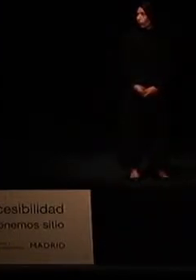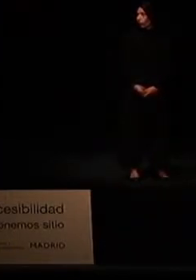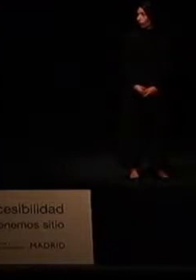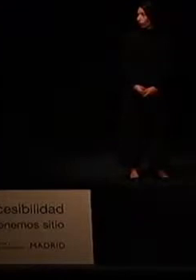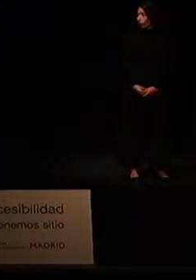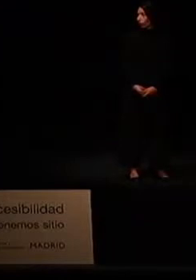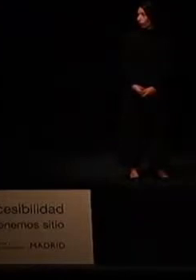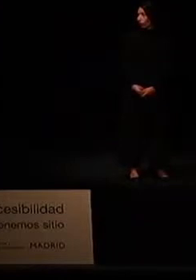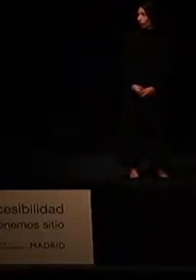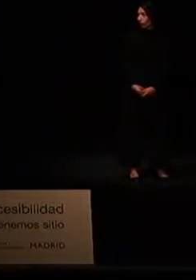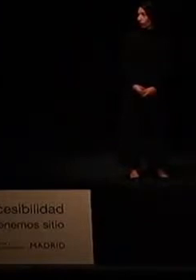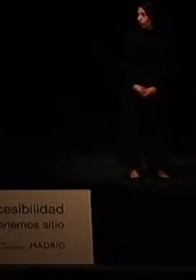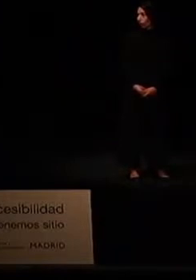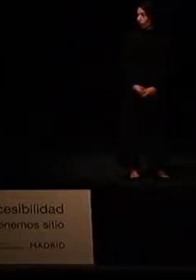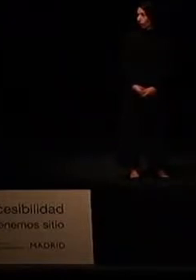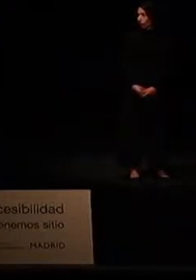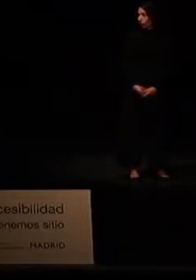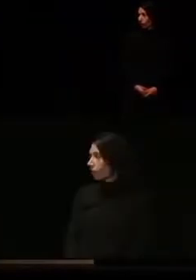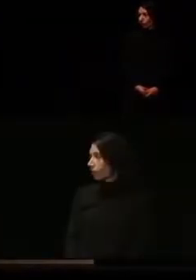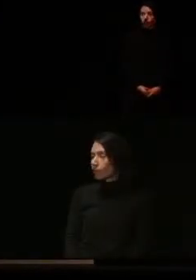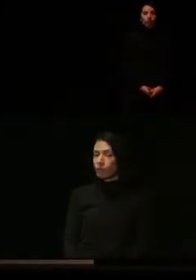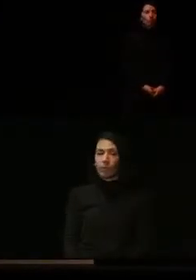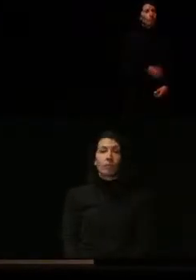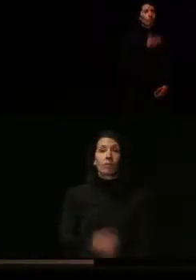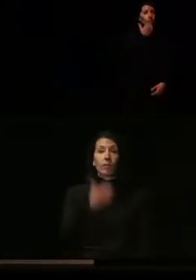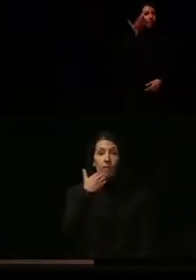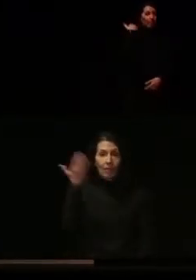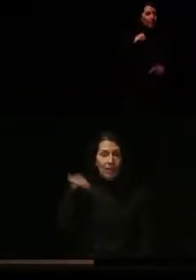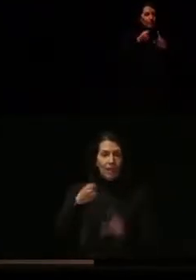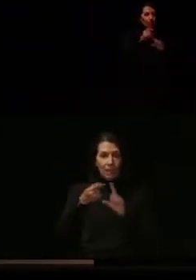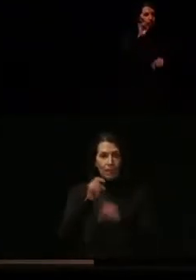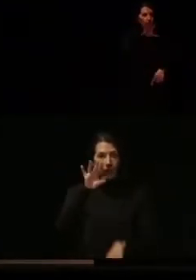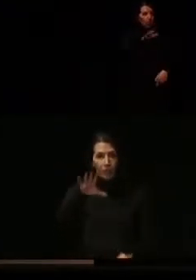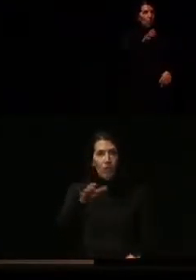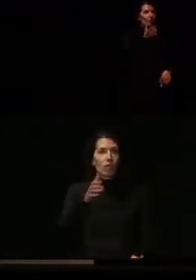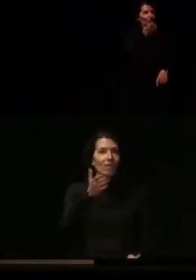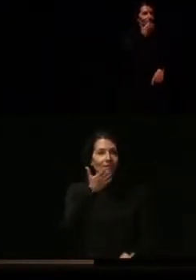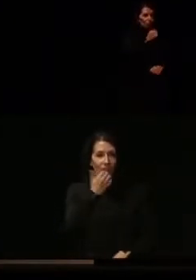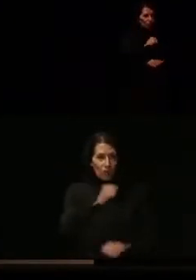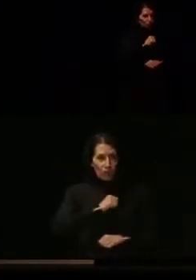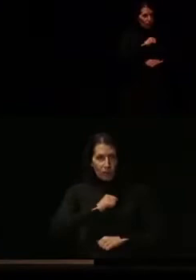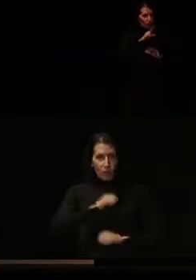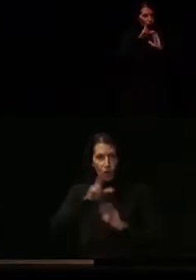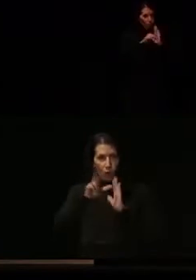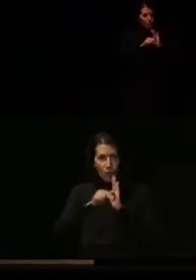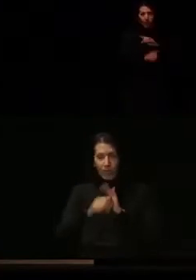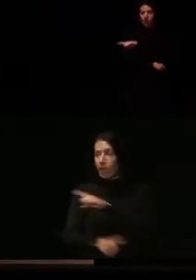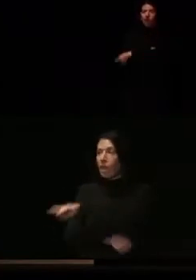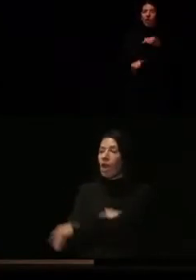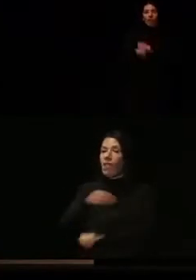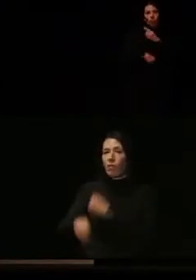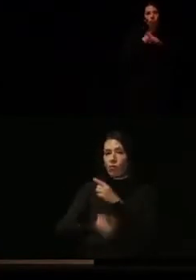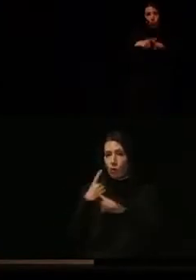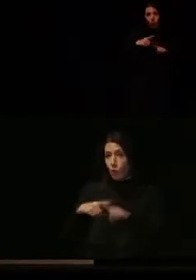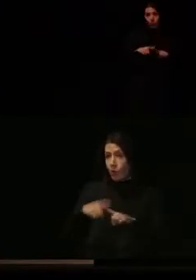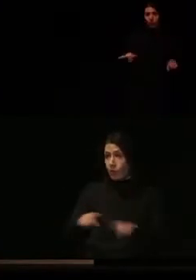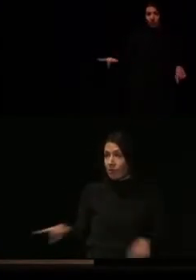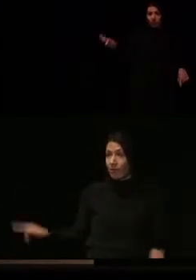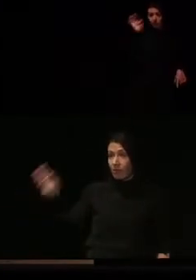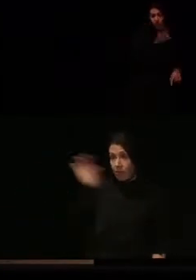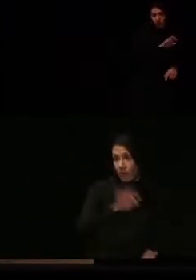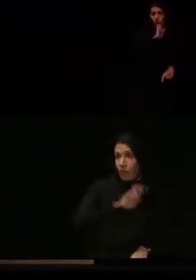Lo mandé todo por e-mail, si no, lo podemos poner luego, por no retrasar el… Pues, hacemos una cosa. Damos paso al siguiente.